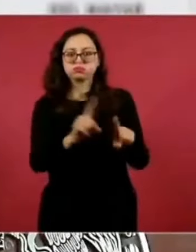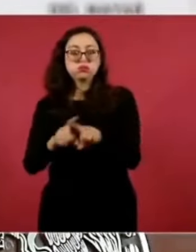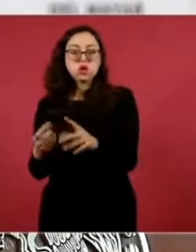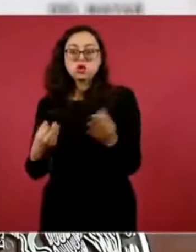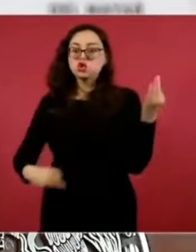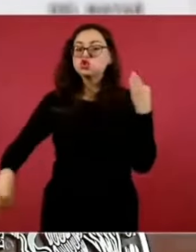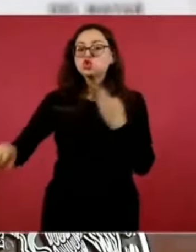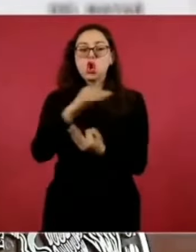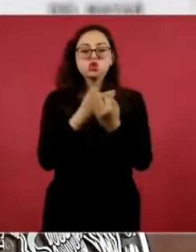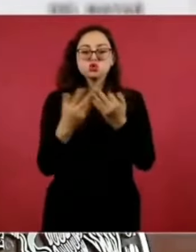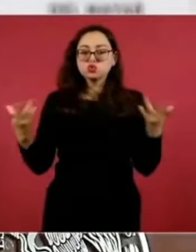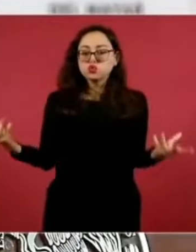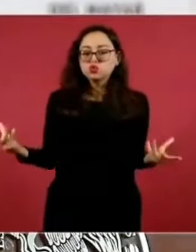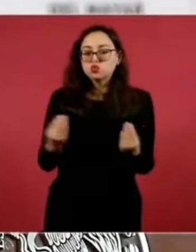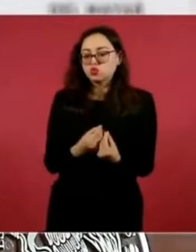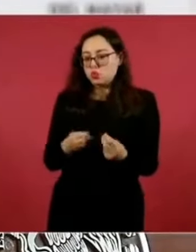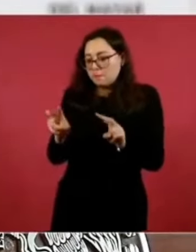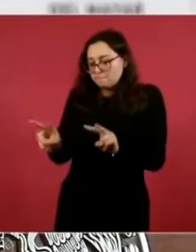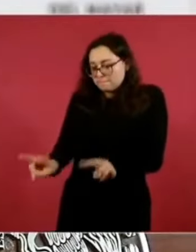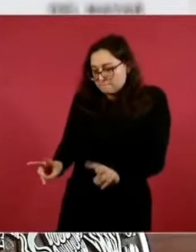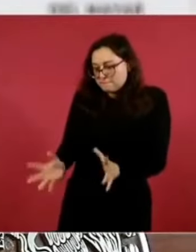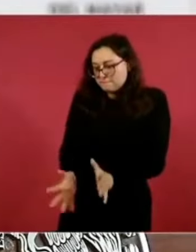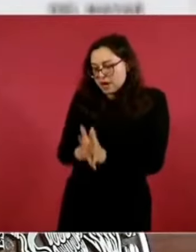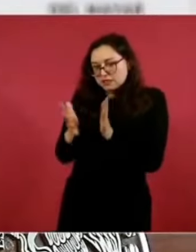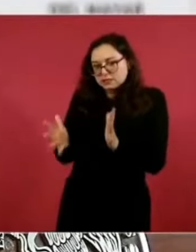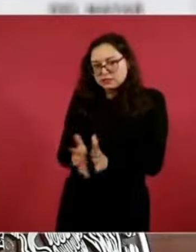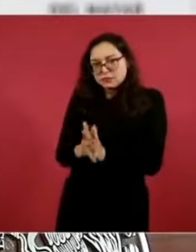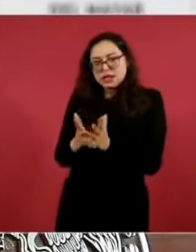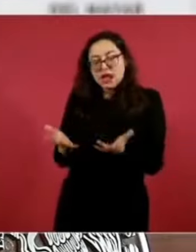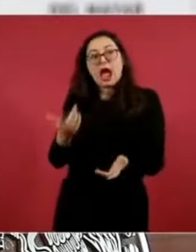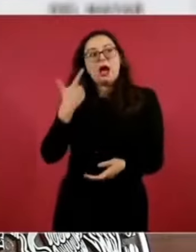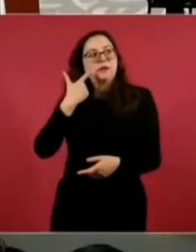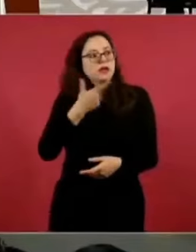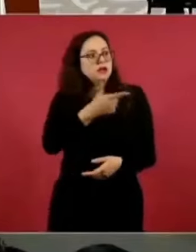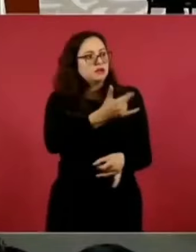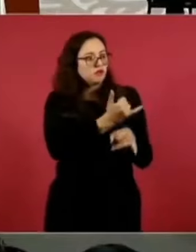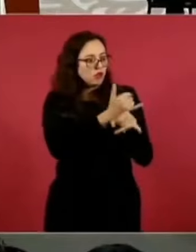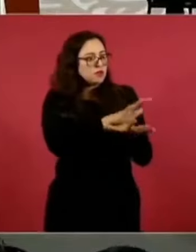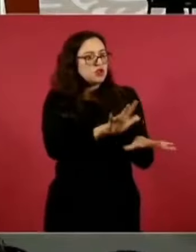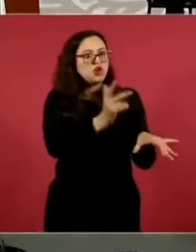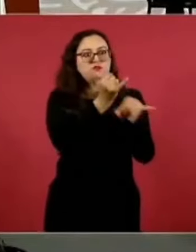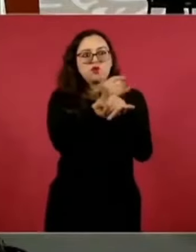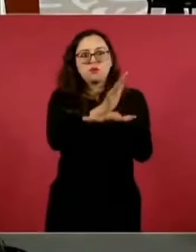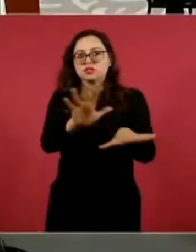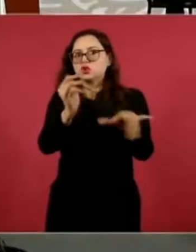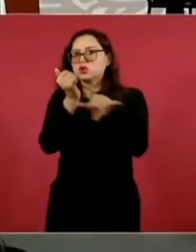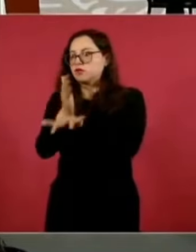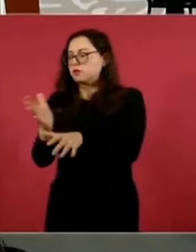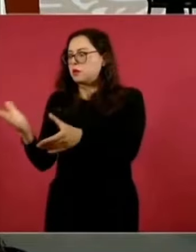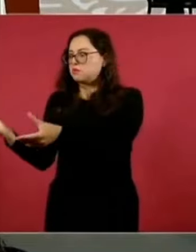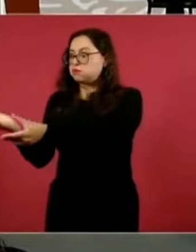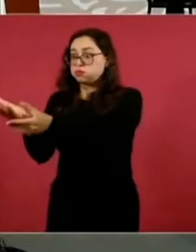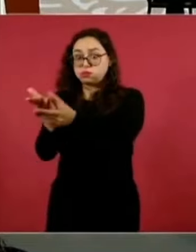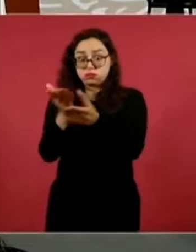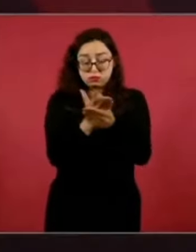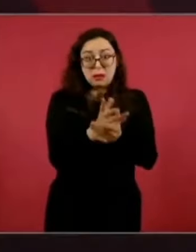participen, que todos aporten los datos que tengan. Si hay voluntad